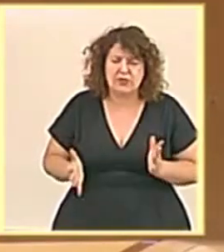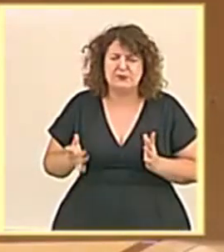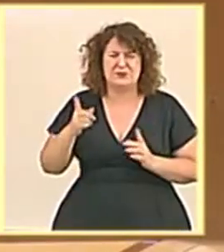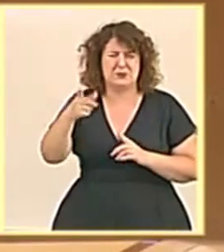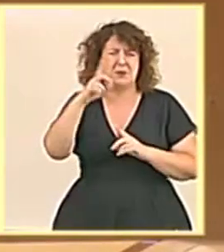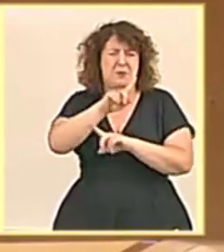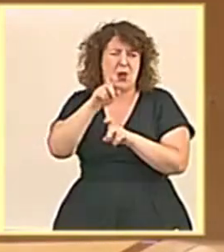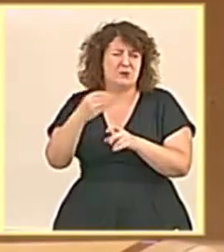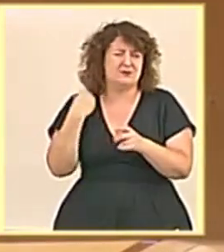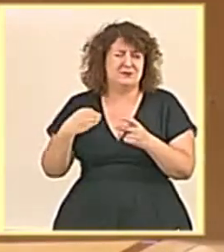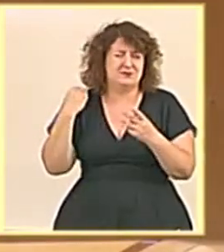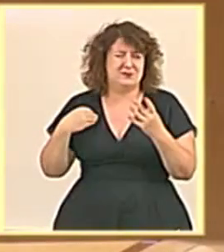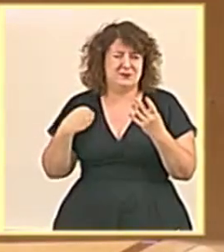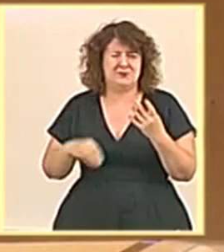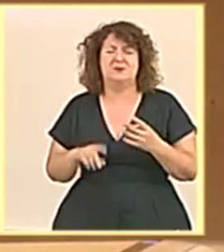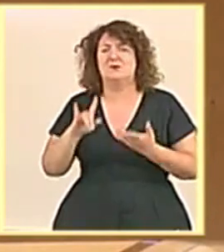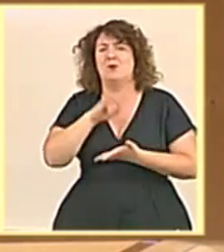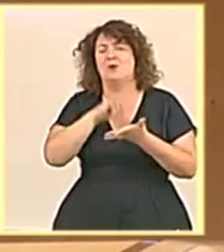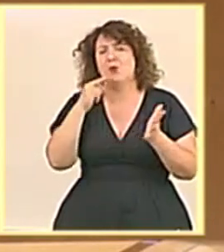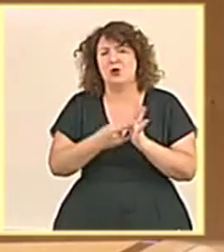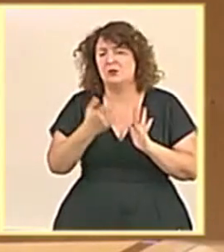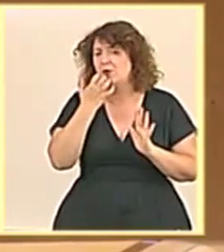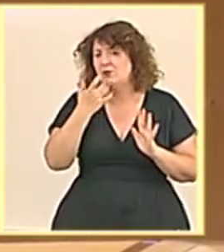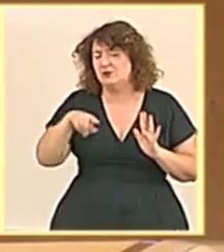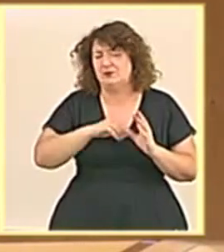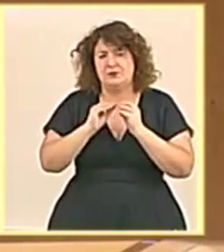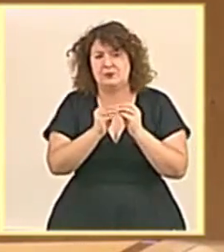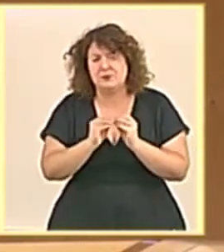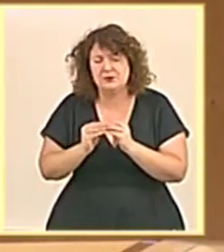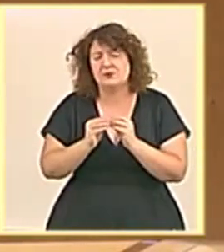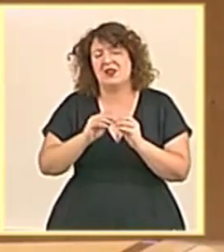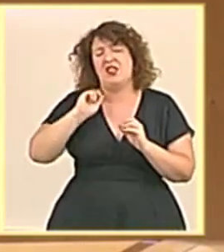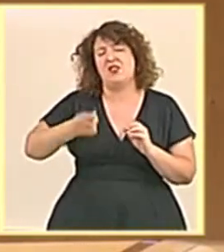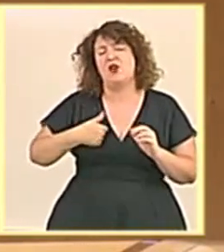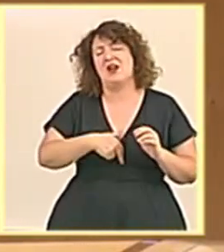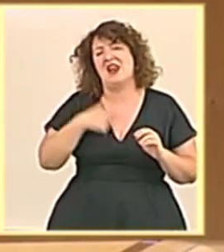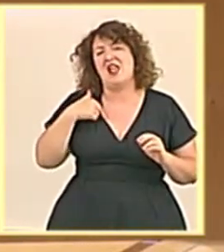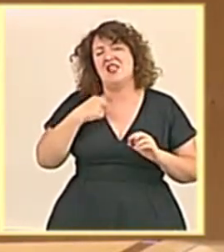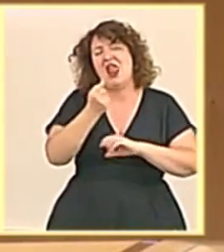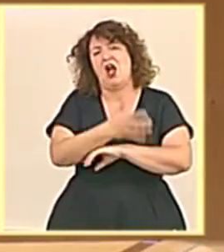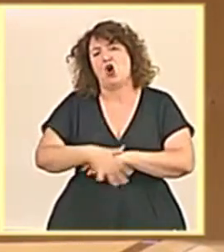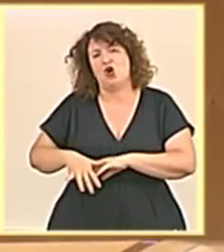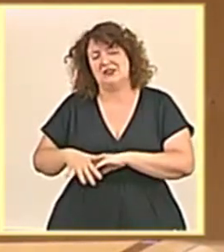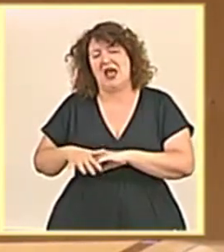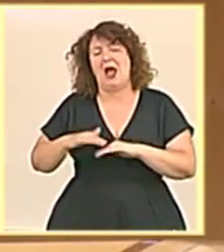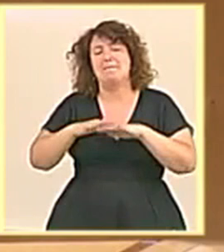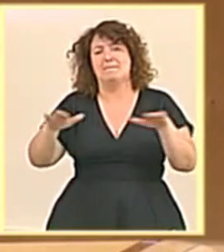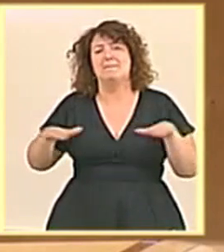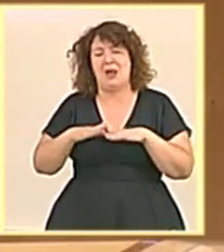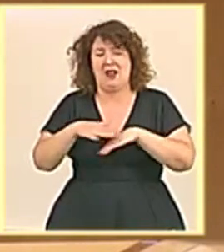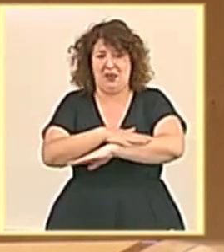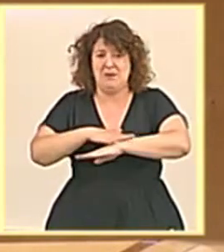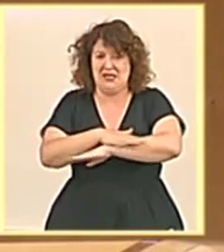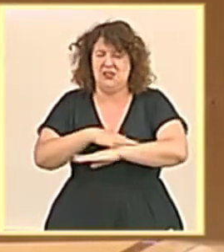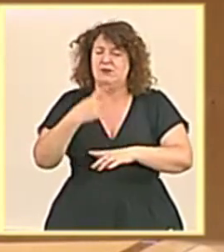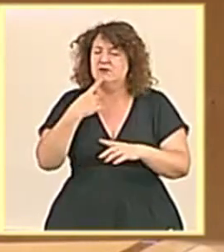con respecto a proyectos que se están tramitando por parte de la Dirección General de la Costa y el Mar del Ministerio. En primer lugar,